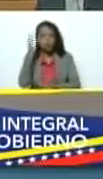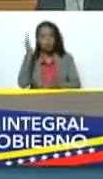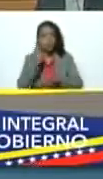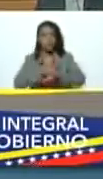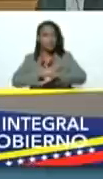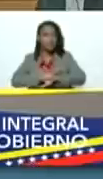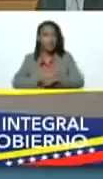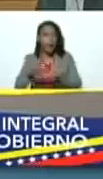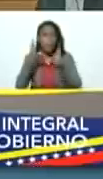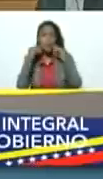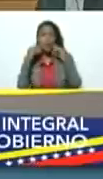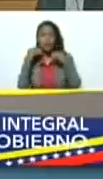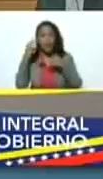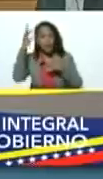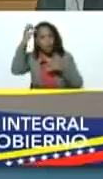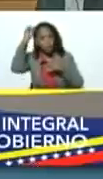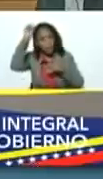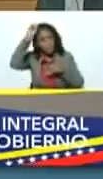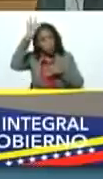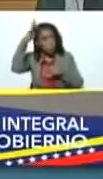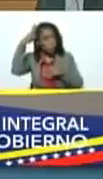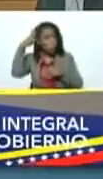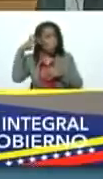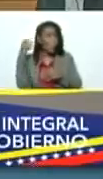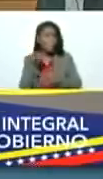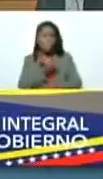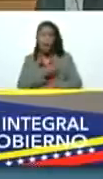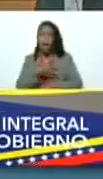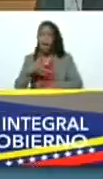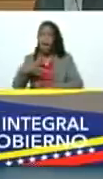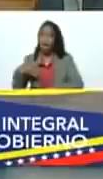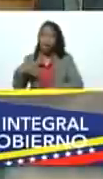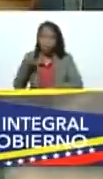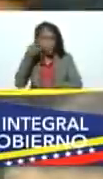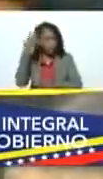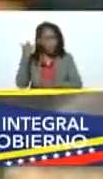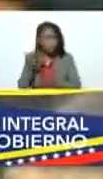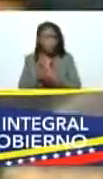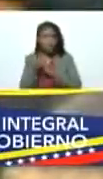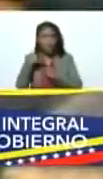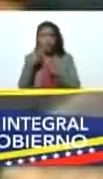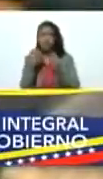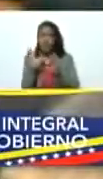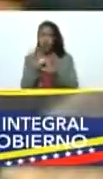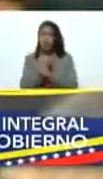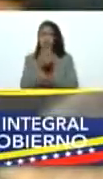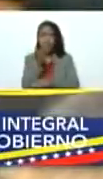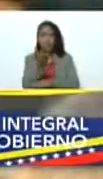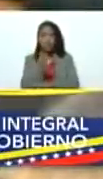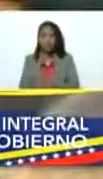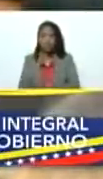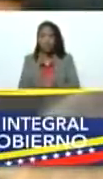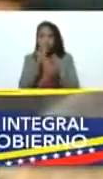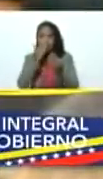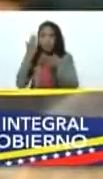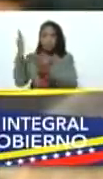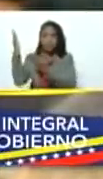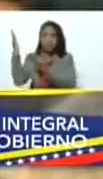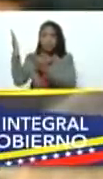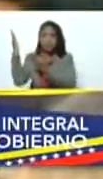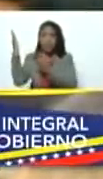experiencia, le han salido canas aquí en la secretaría ejecutiva, Gui, tenemos mucha confianza en ti, le pido a los